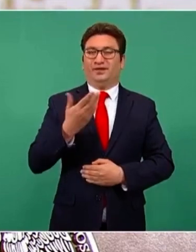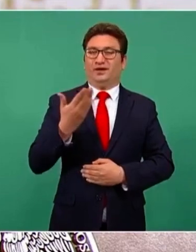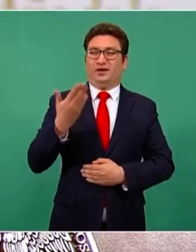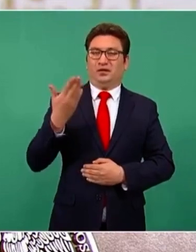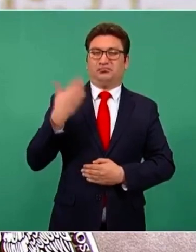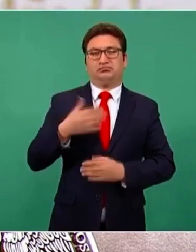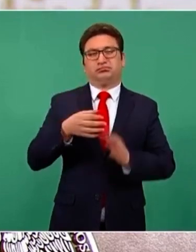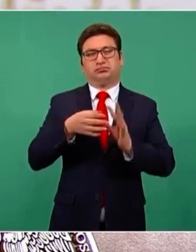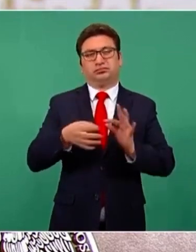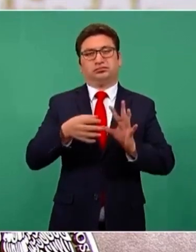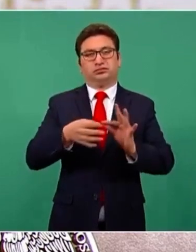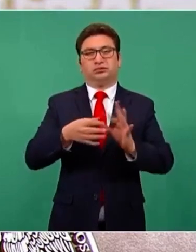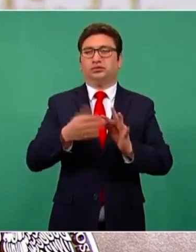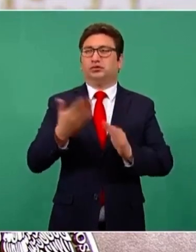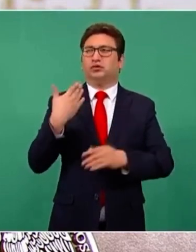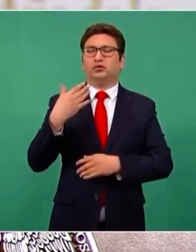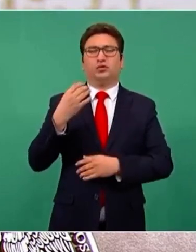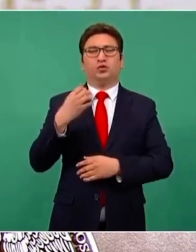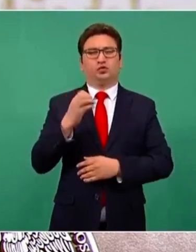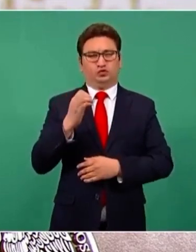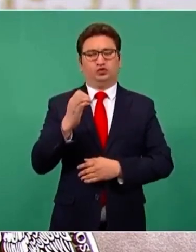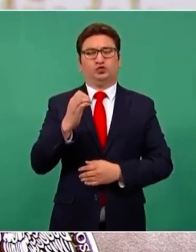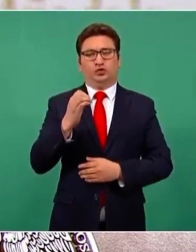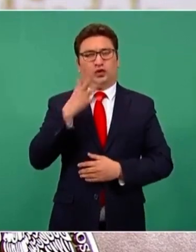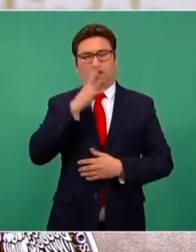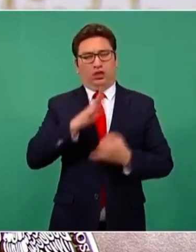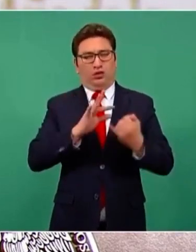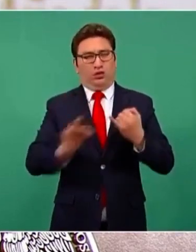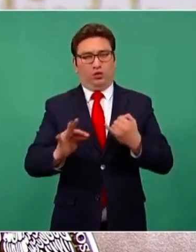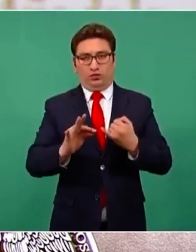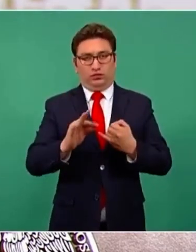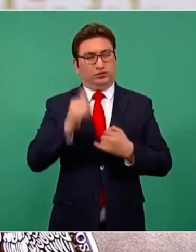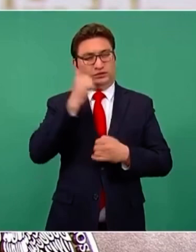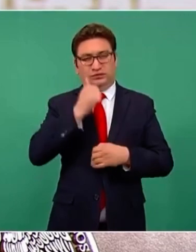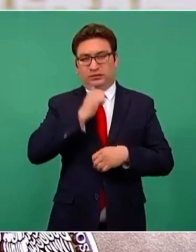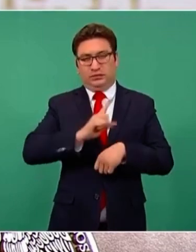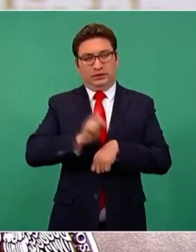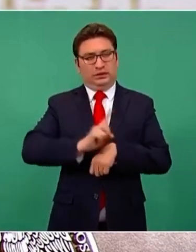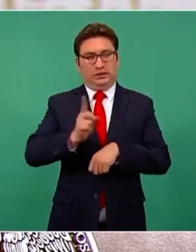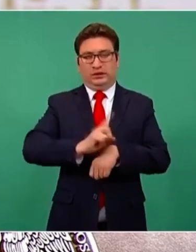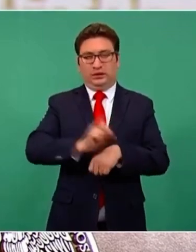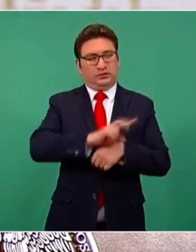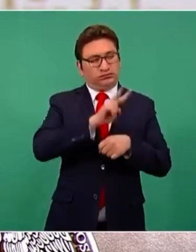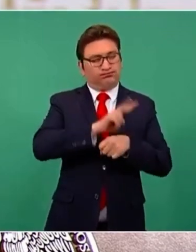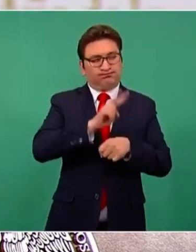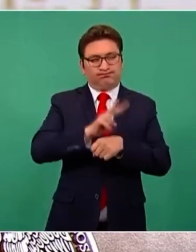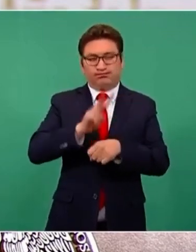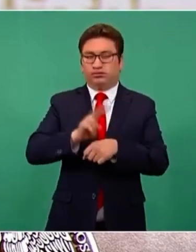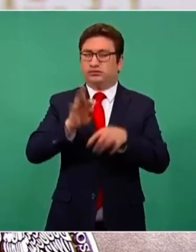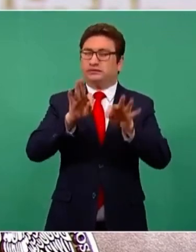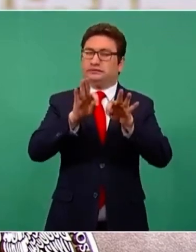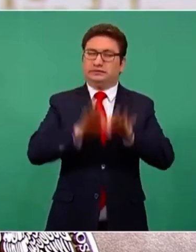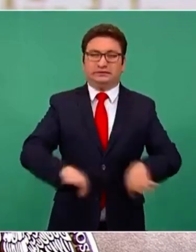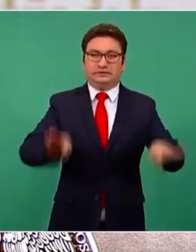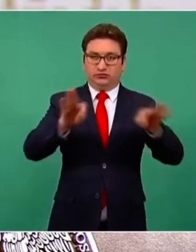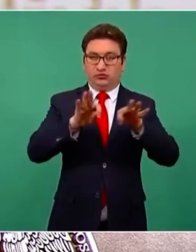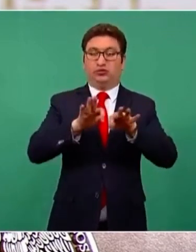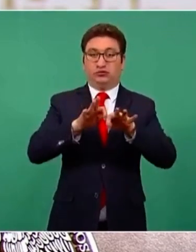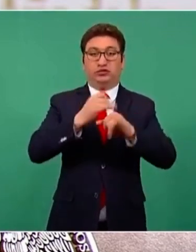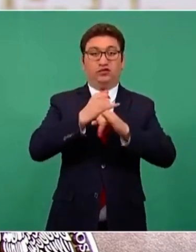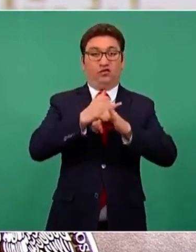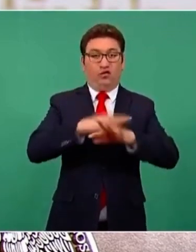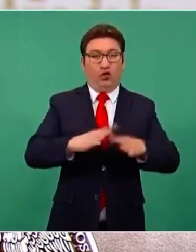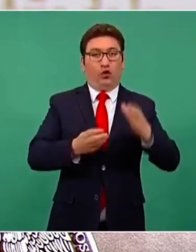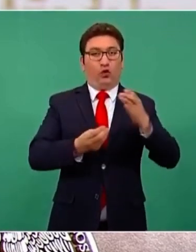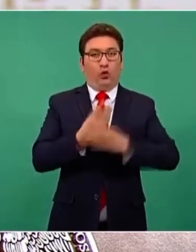fines de octubre, se vigila todos los días. Todos los días es muy importante que la información se